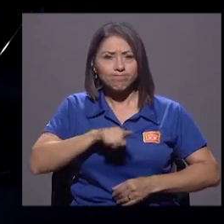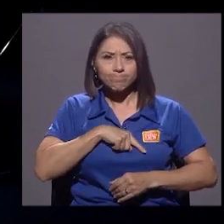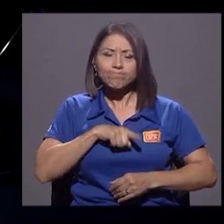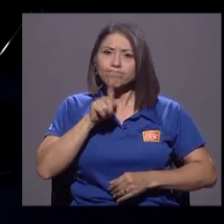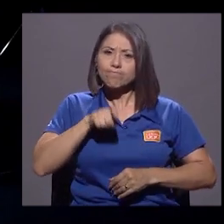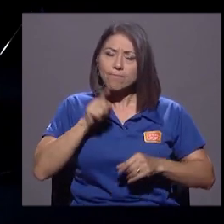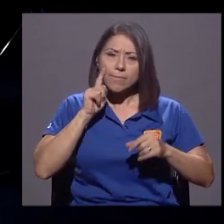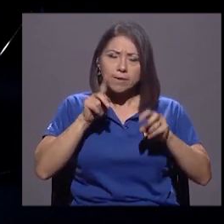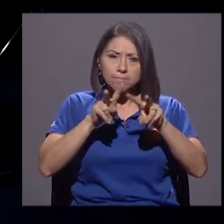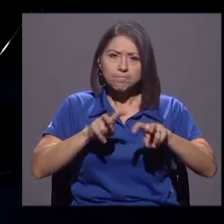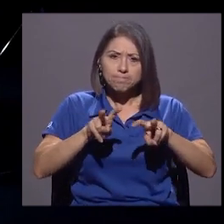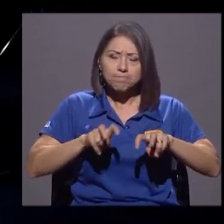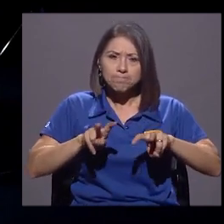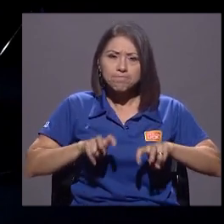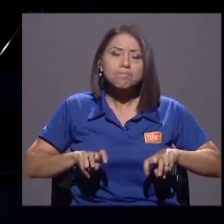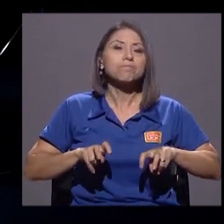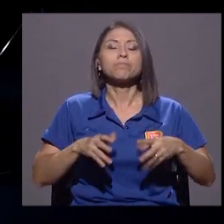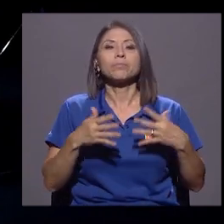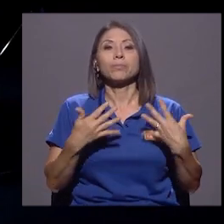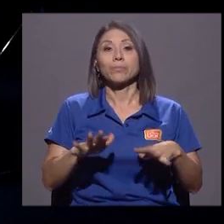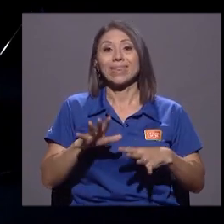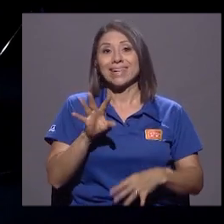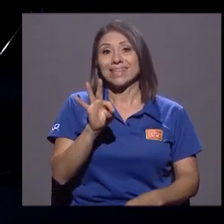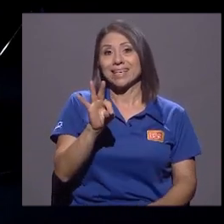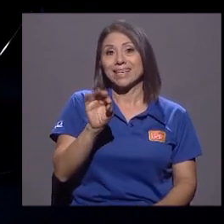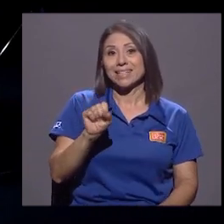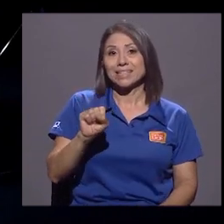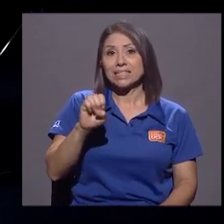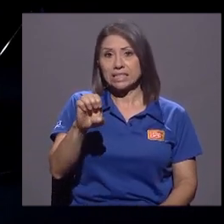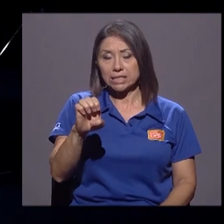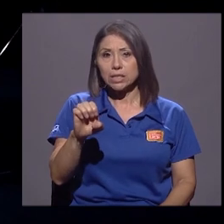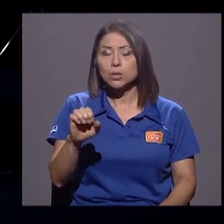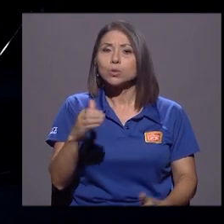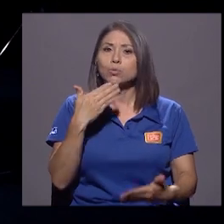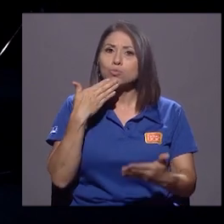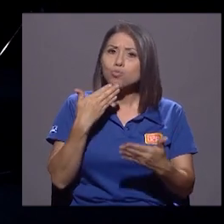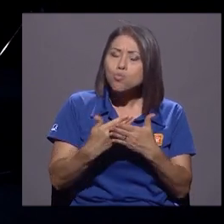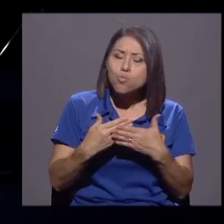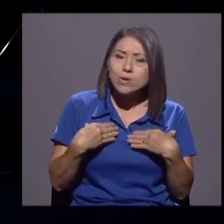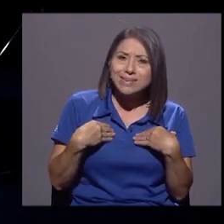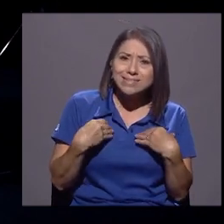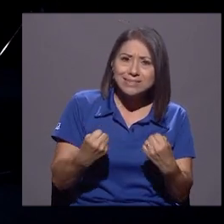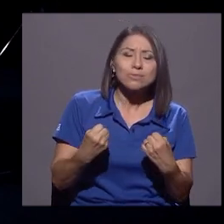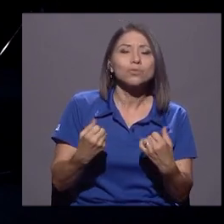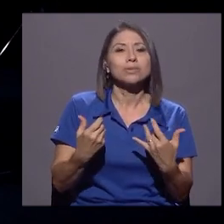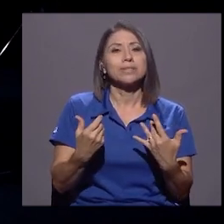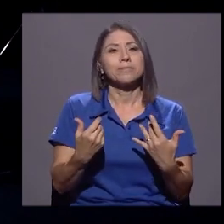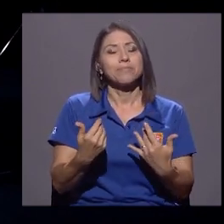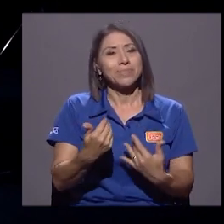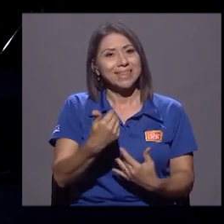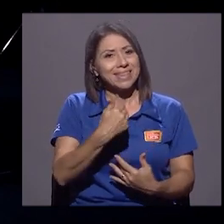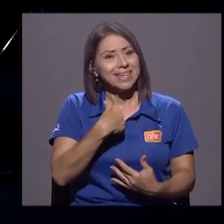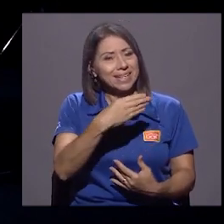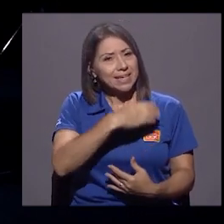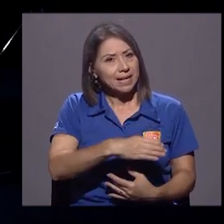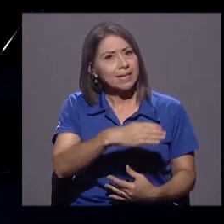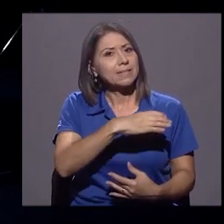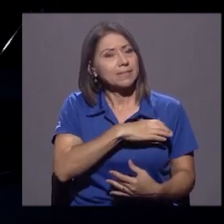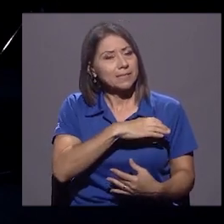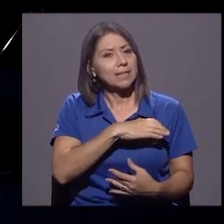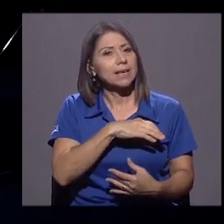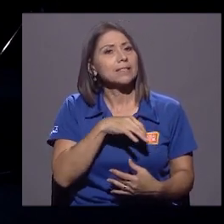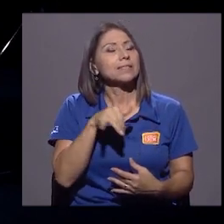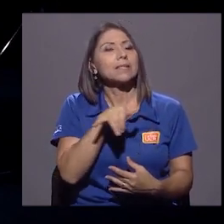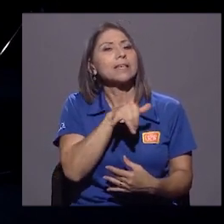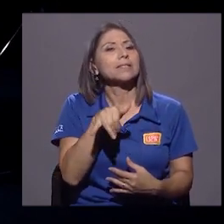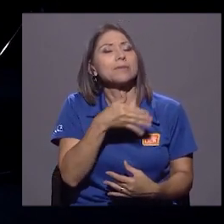costarricenses. El Tribunal Supremo de Elecciones tiene tan buena salud que tiene características que le hacen el mejor de Centroamérica y